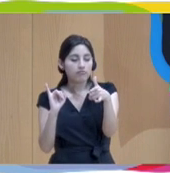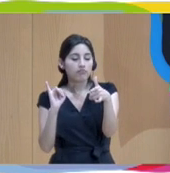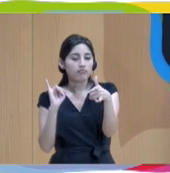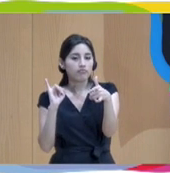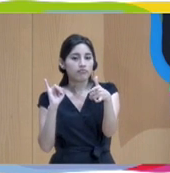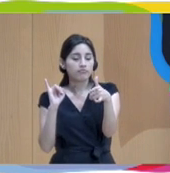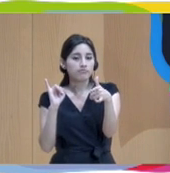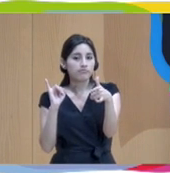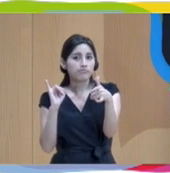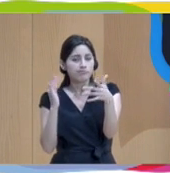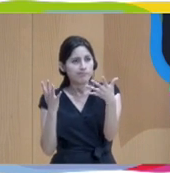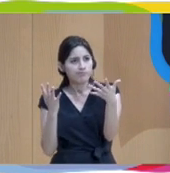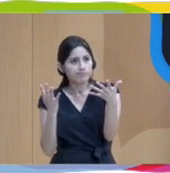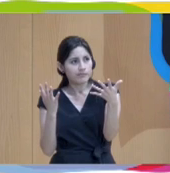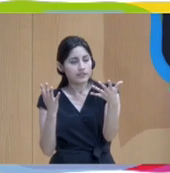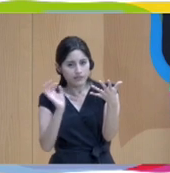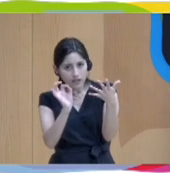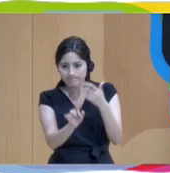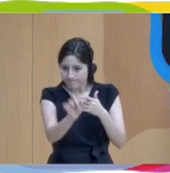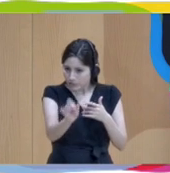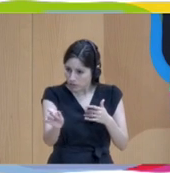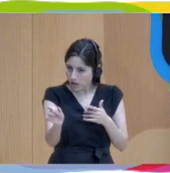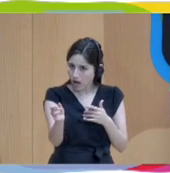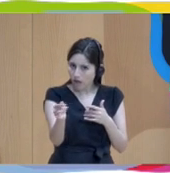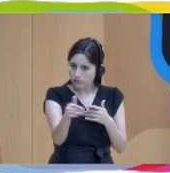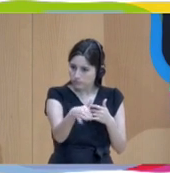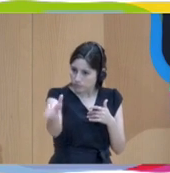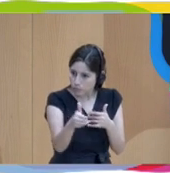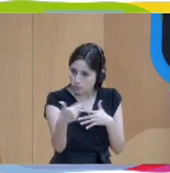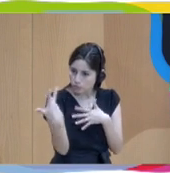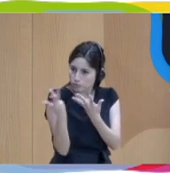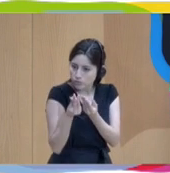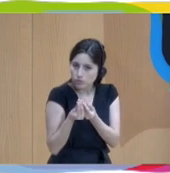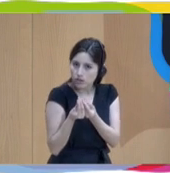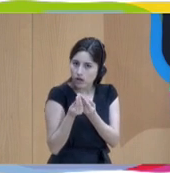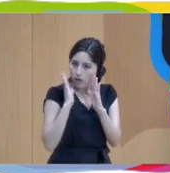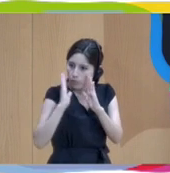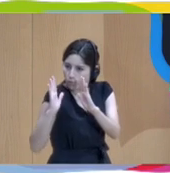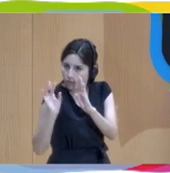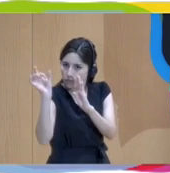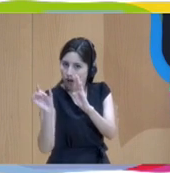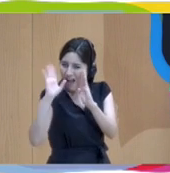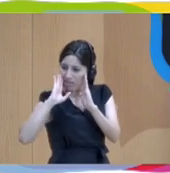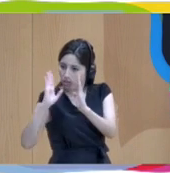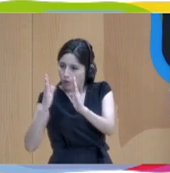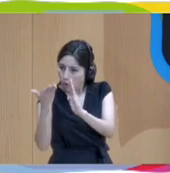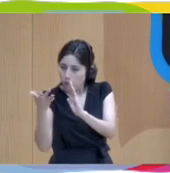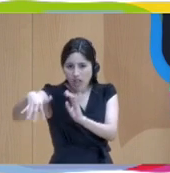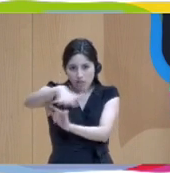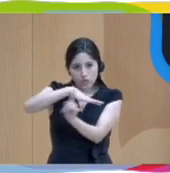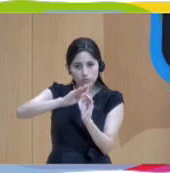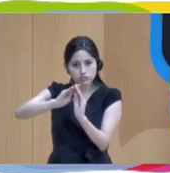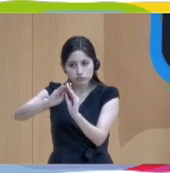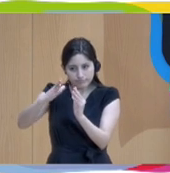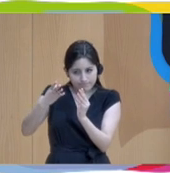hay que contar con las personas, hay que contar con las personas a las que atendemos con sus entornos y hay